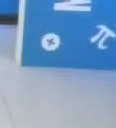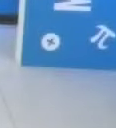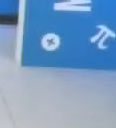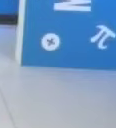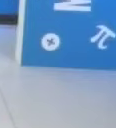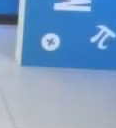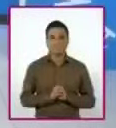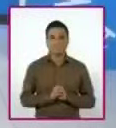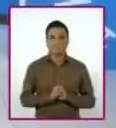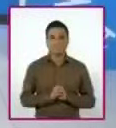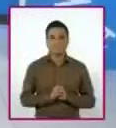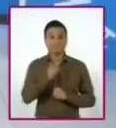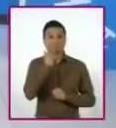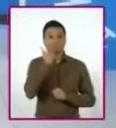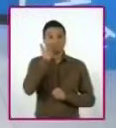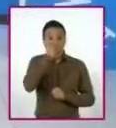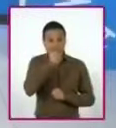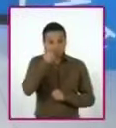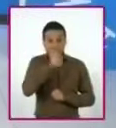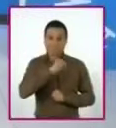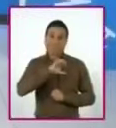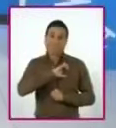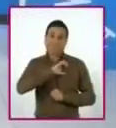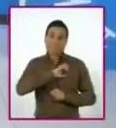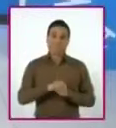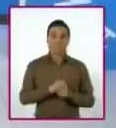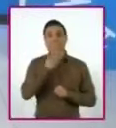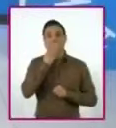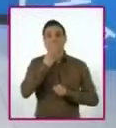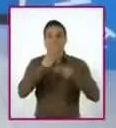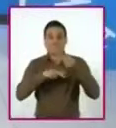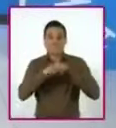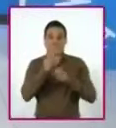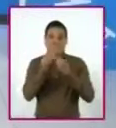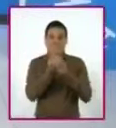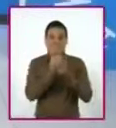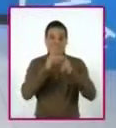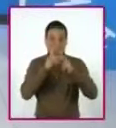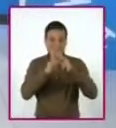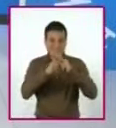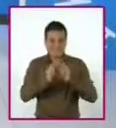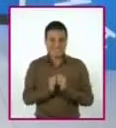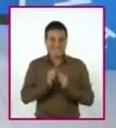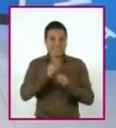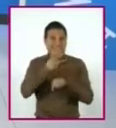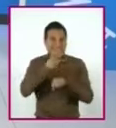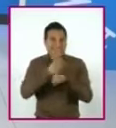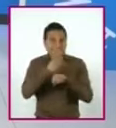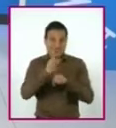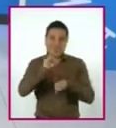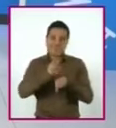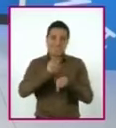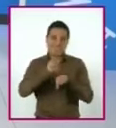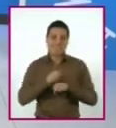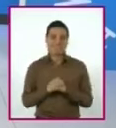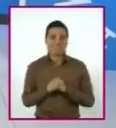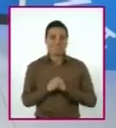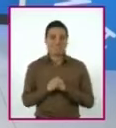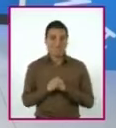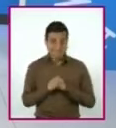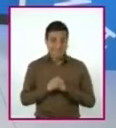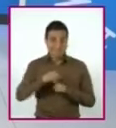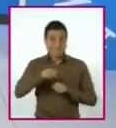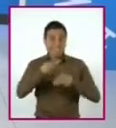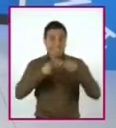Estimadas alumnas y alumnos, les doy la bienvenida a nuestra clase de matemáticas de tercer grado de secundaria. Aquí en